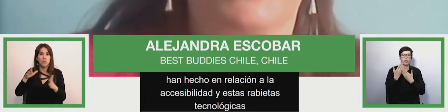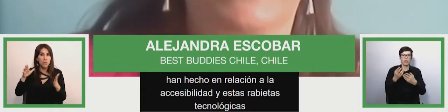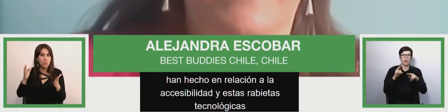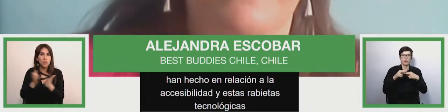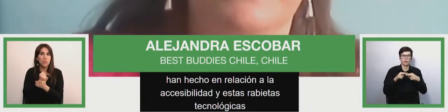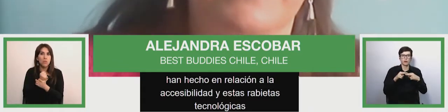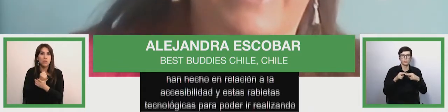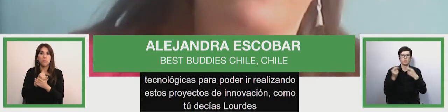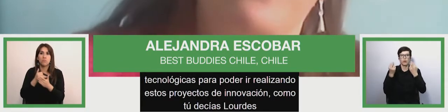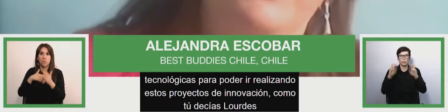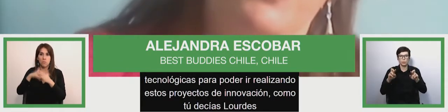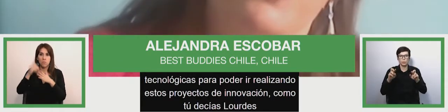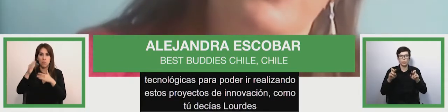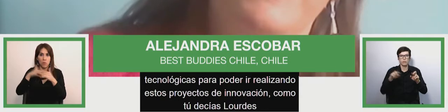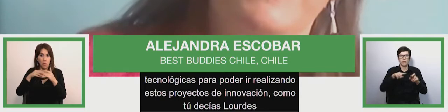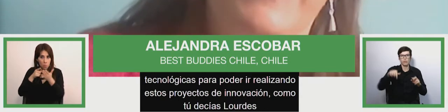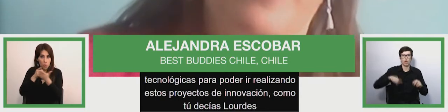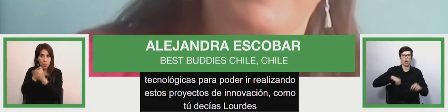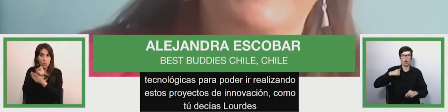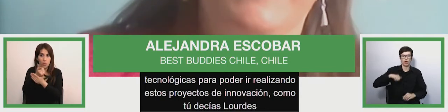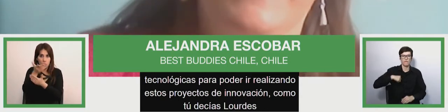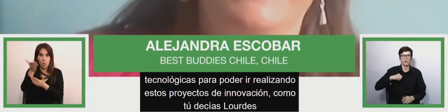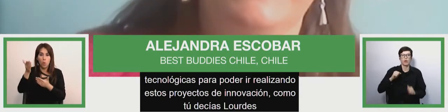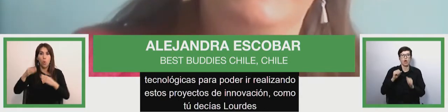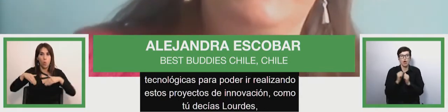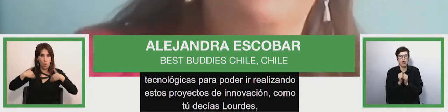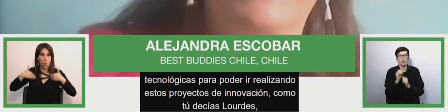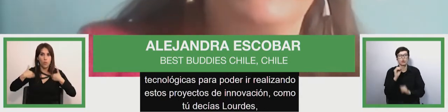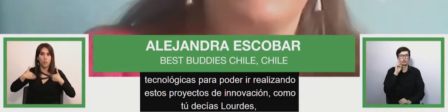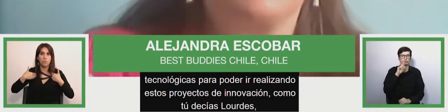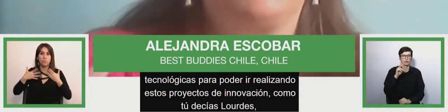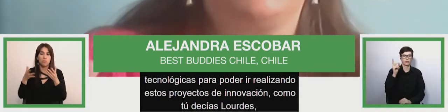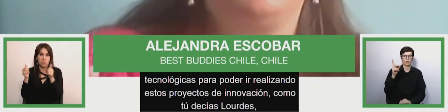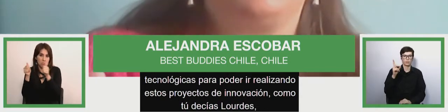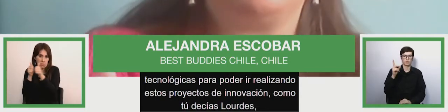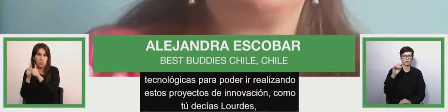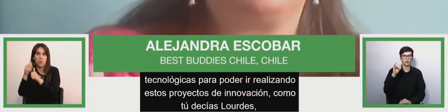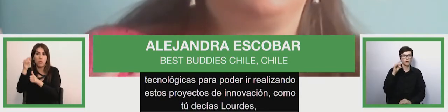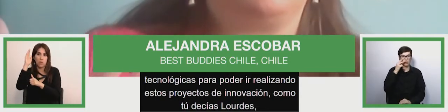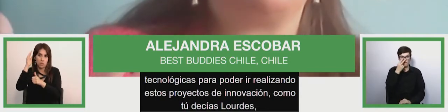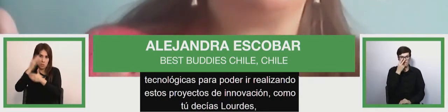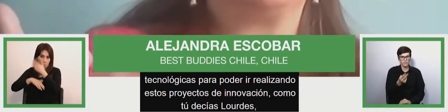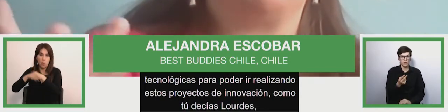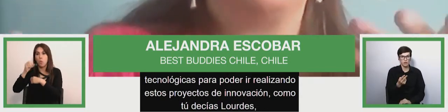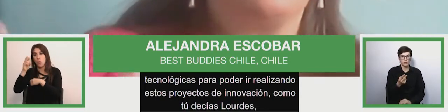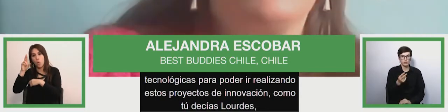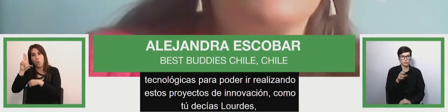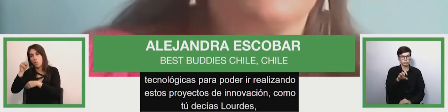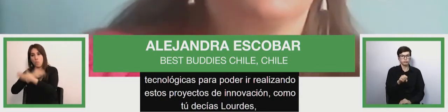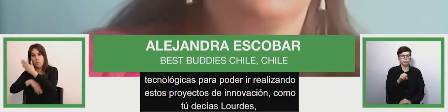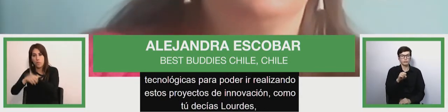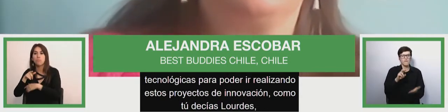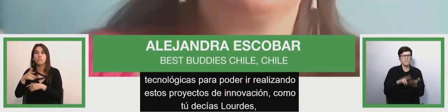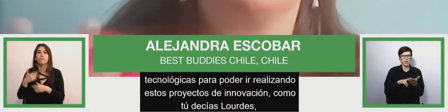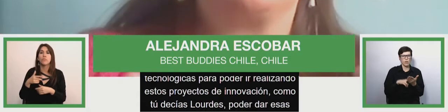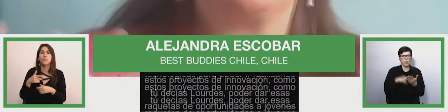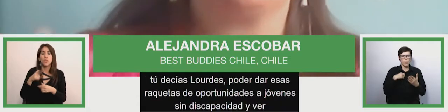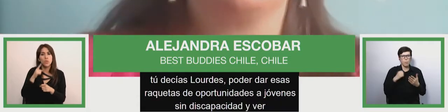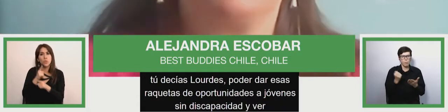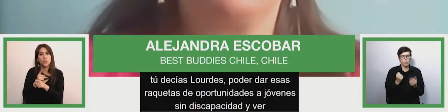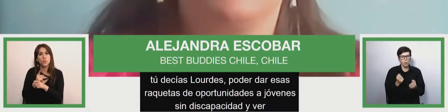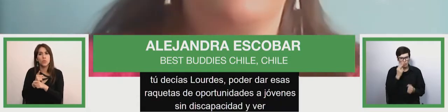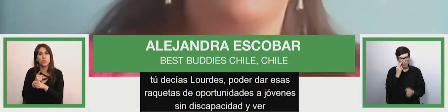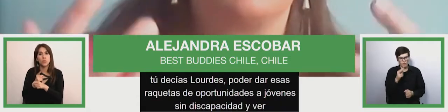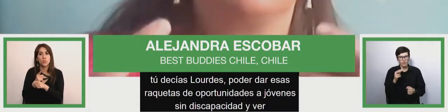oportunidades a jóvenes con y sin discapacidad y ver que se puede ver cierto esto de